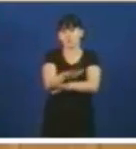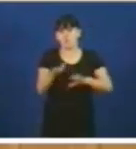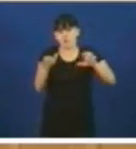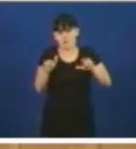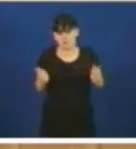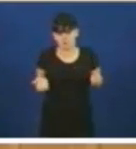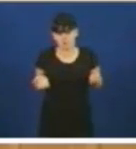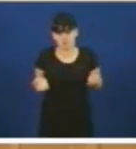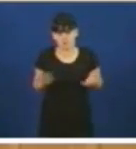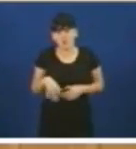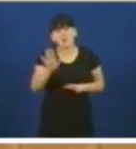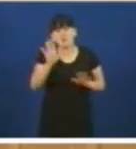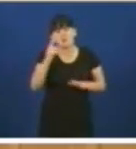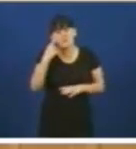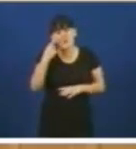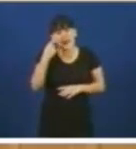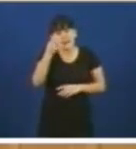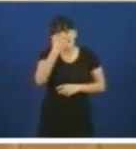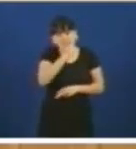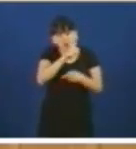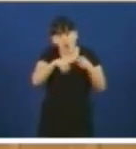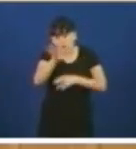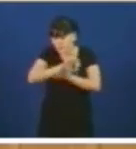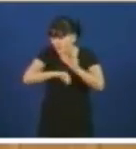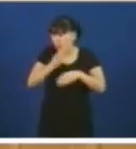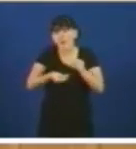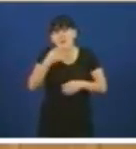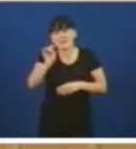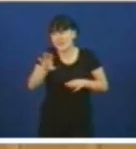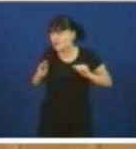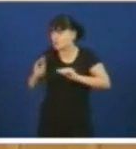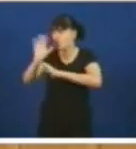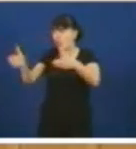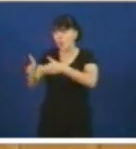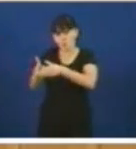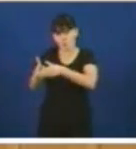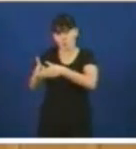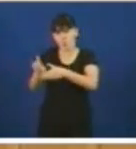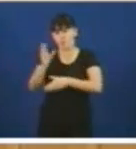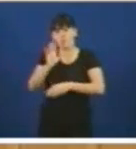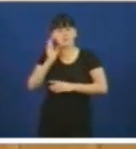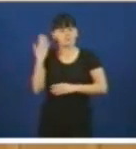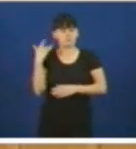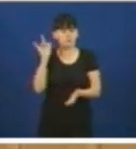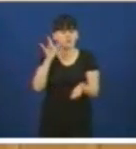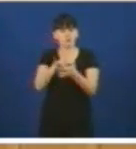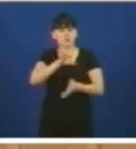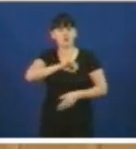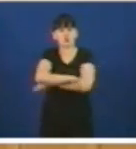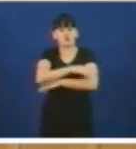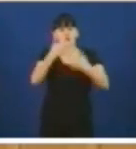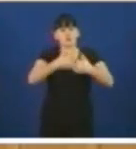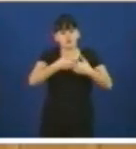pero miren señorías o circo de pantomimas fanas vostedes cando o señor consellero de industria presentou en ferro os estudos de